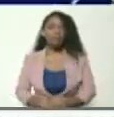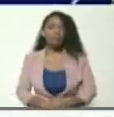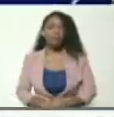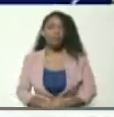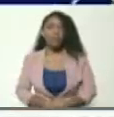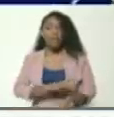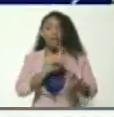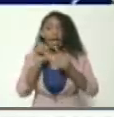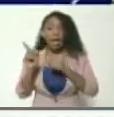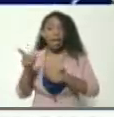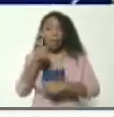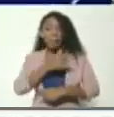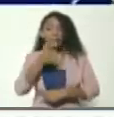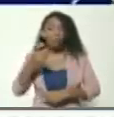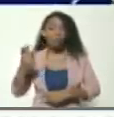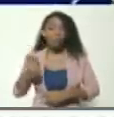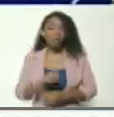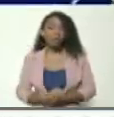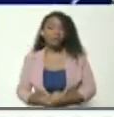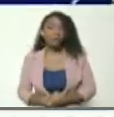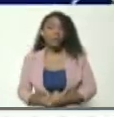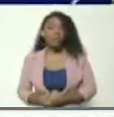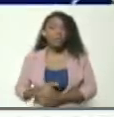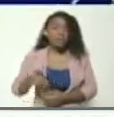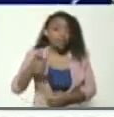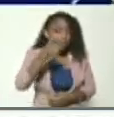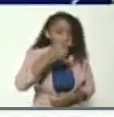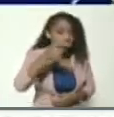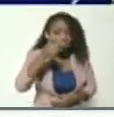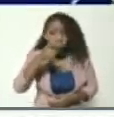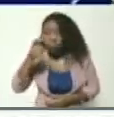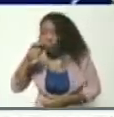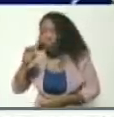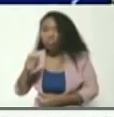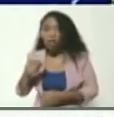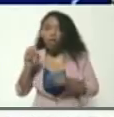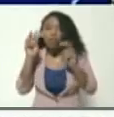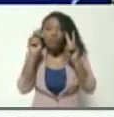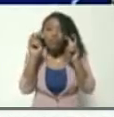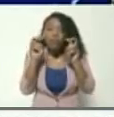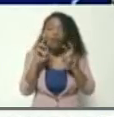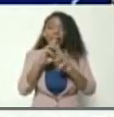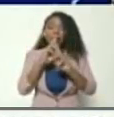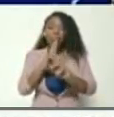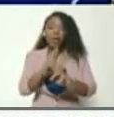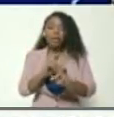esta agenda, y busquemos nuevas respuestas.